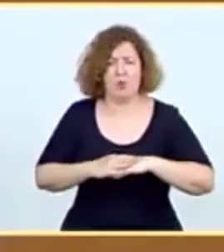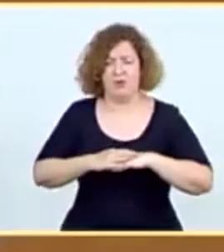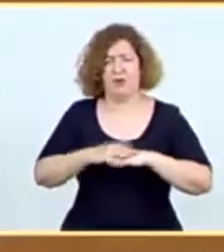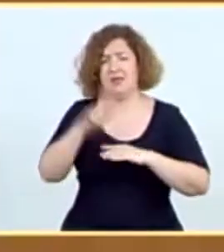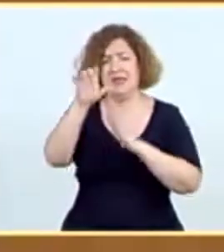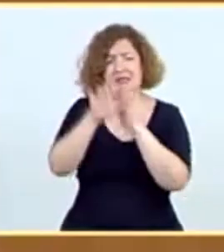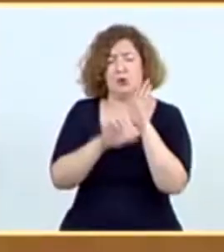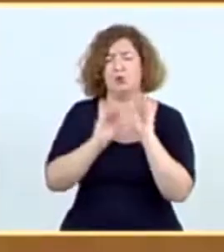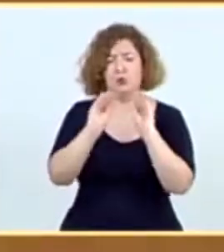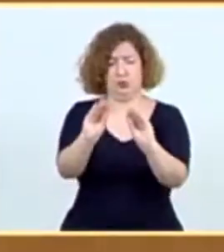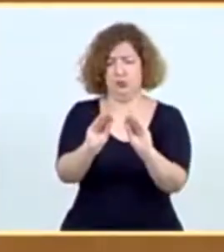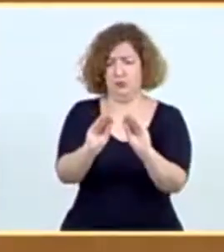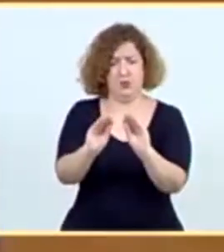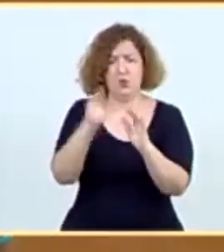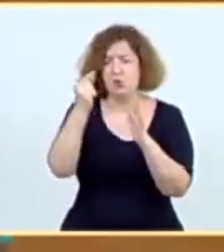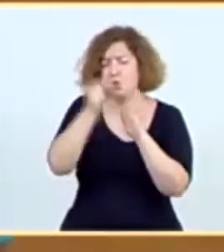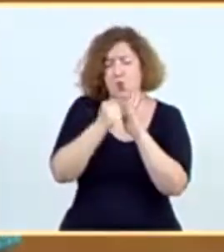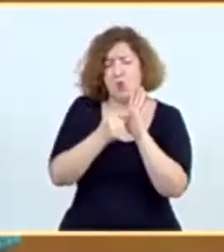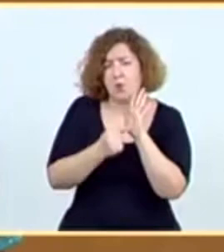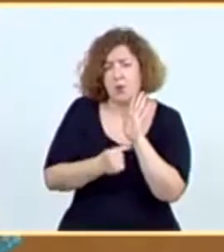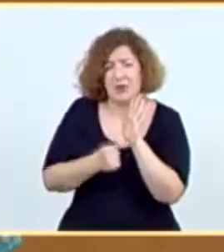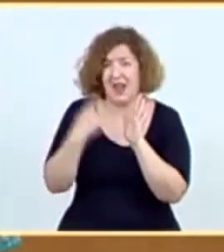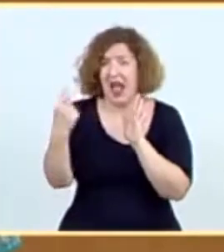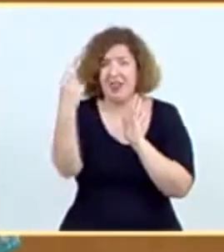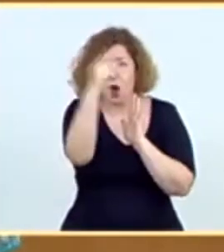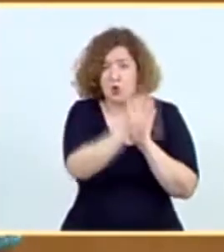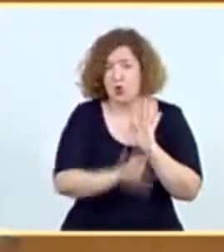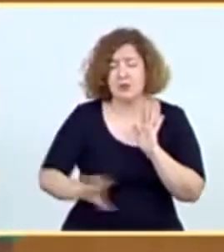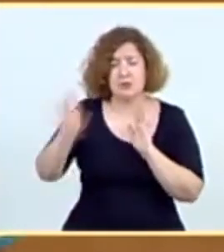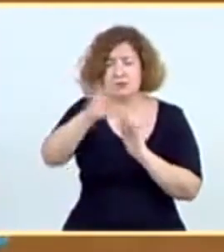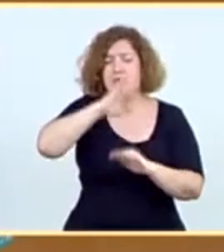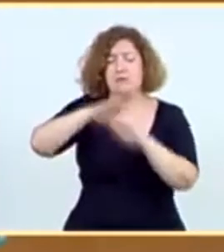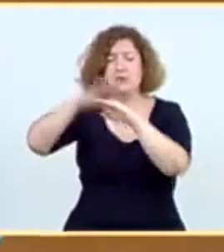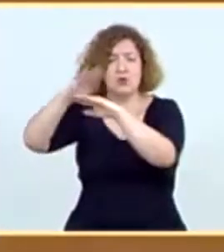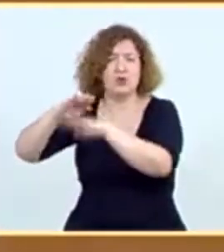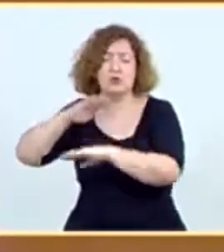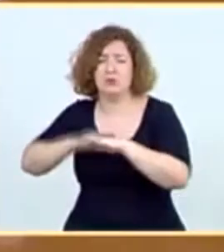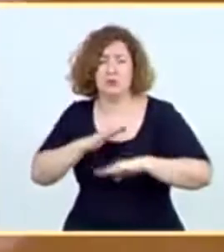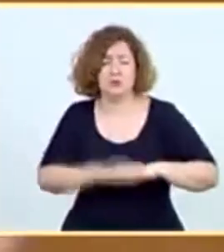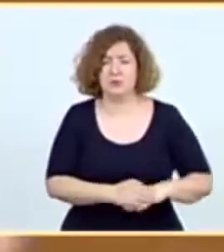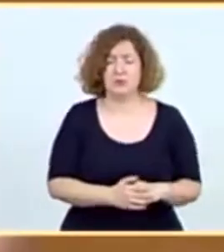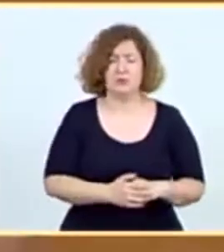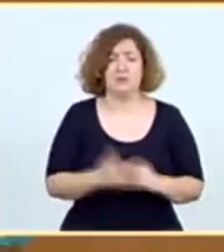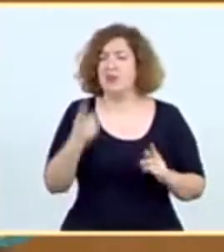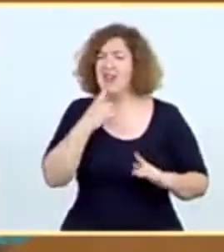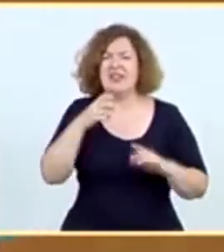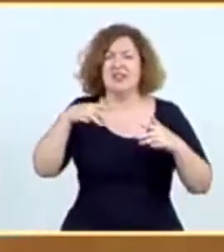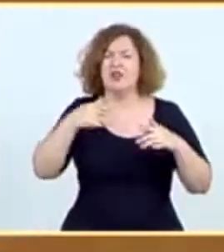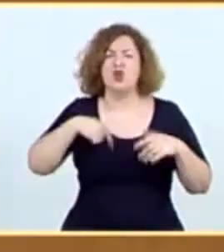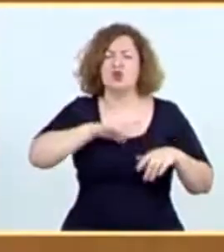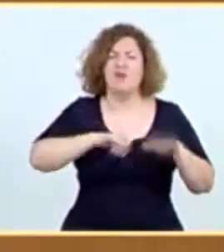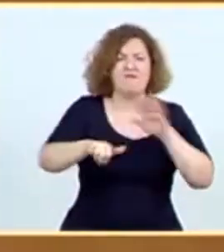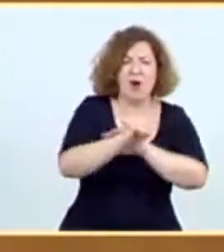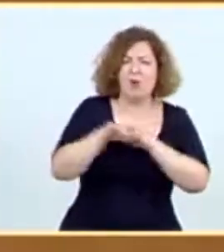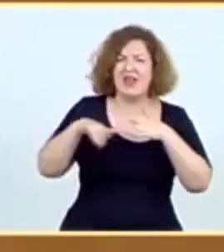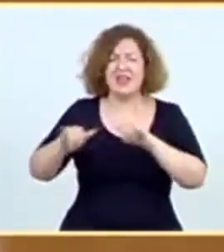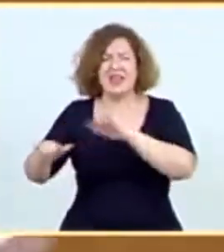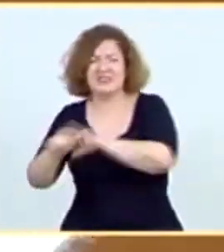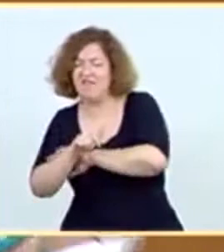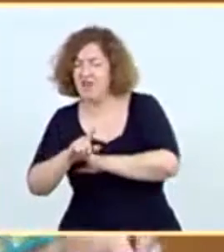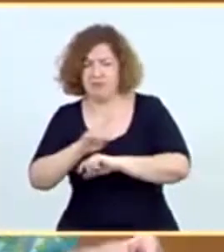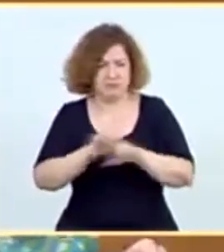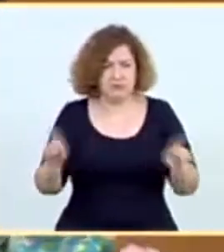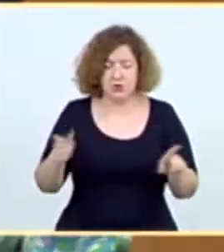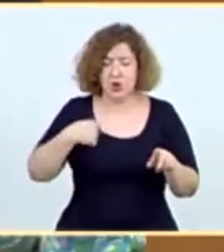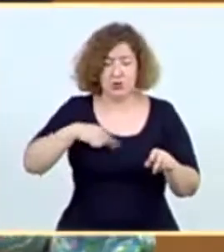desarrollo estatutario en todos y cada uno de los estatutos de autonomía de este país. En eso estamos, señoría. Ni en el fraude ni en la estafa. Estamos en el desarrollo